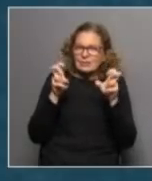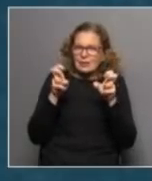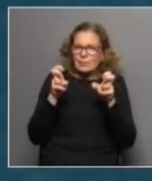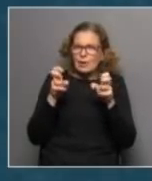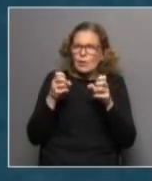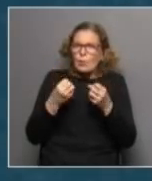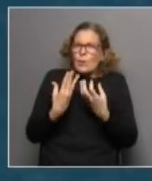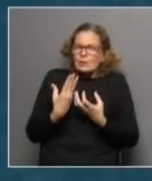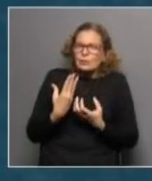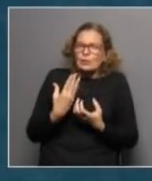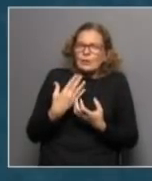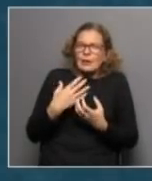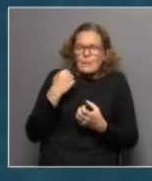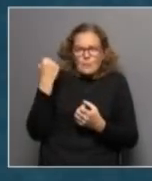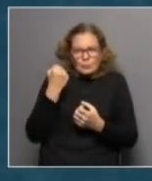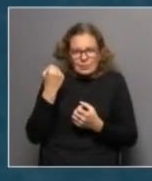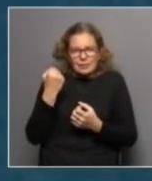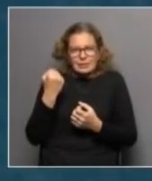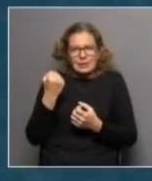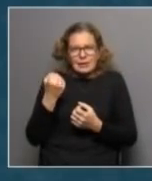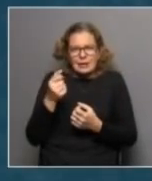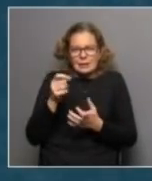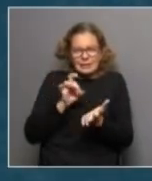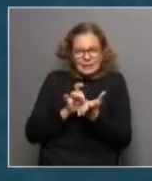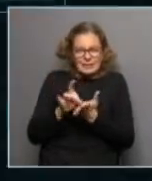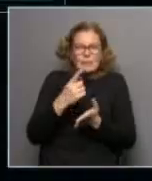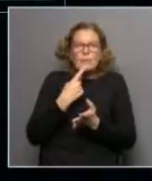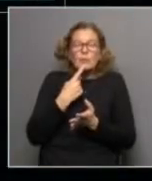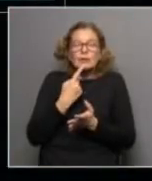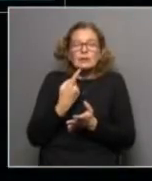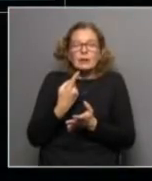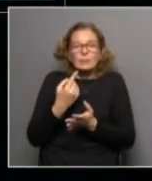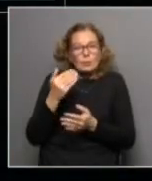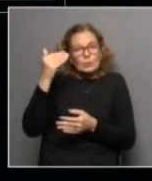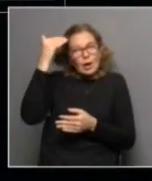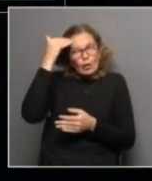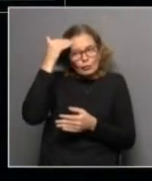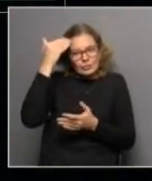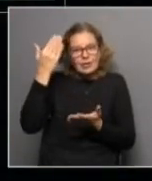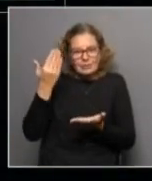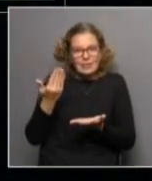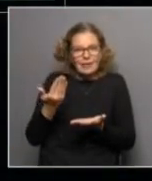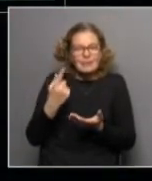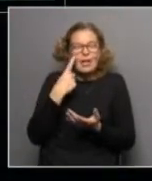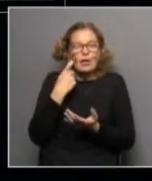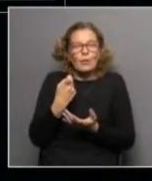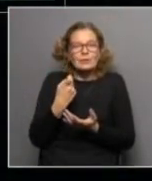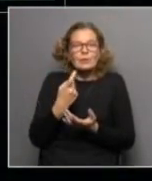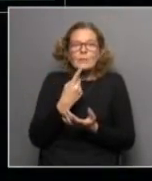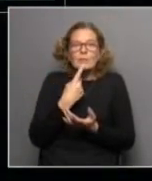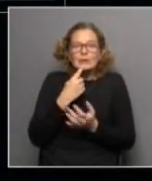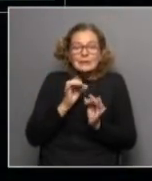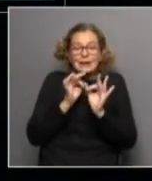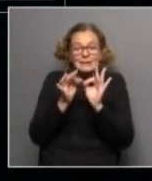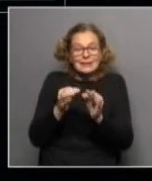¿cuánto importa que los tomadores de decisión y el sistema político tenga una conciencia y también cuánto de esas políticas que llegan al